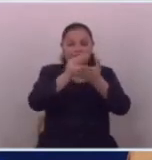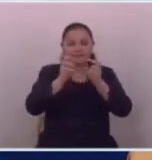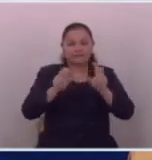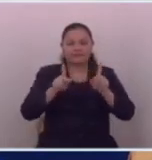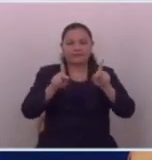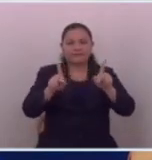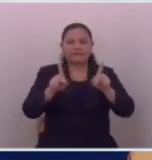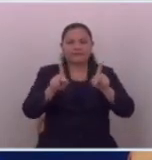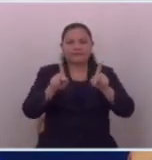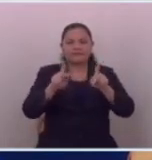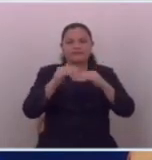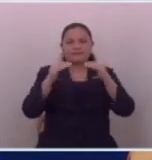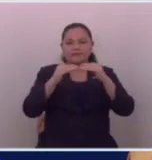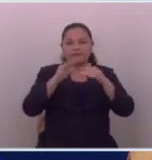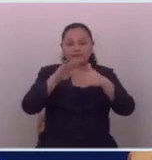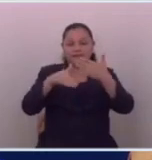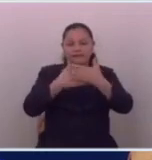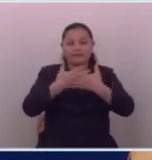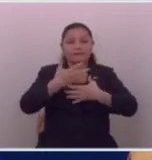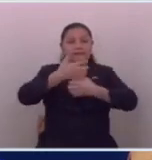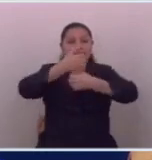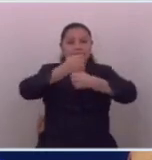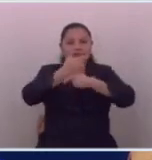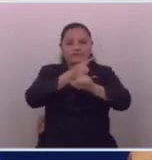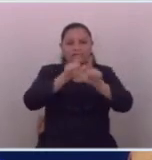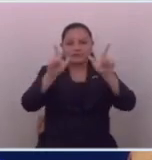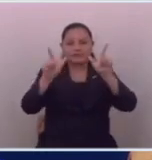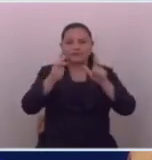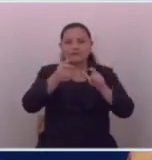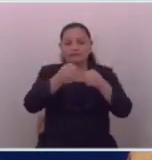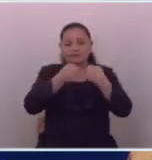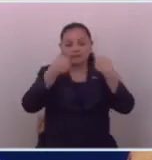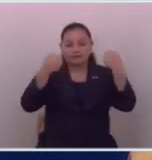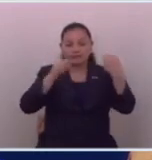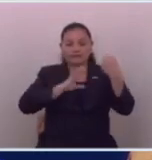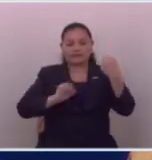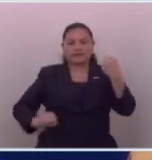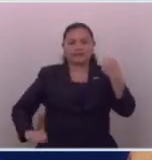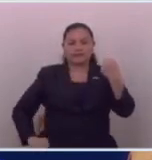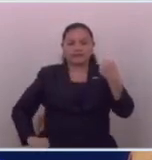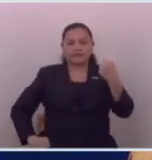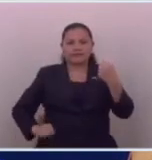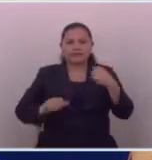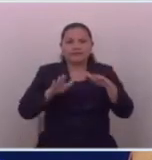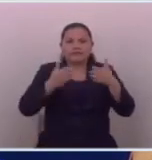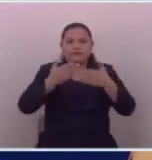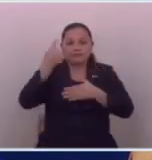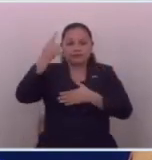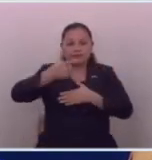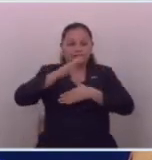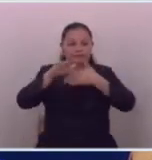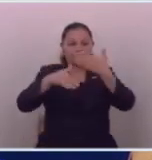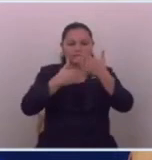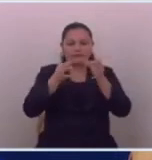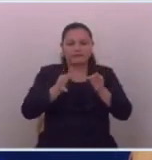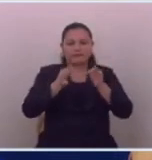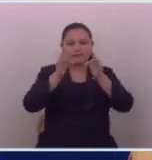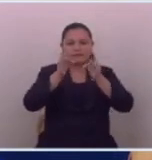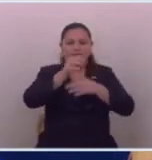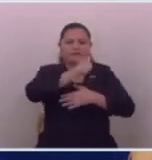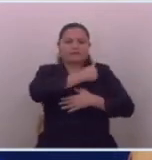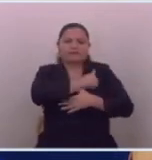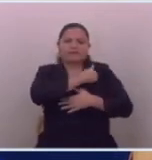oportuna. Asimismo, ratificamos la libertad de prensa en El Salvador, la cual debe ejercerse de forma